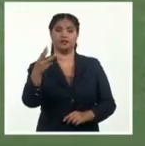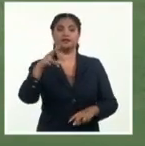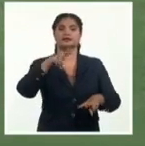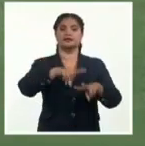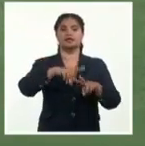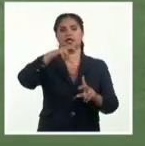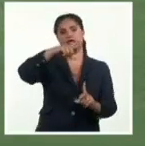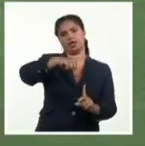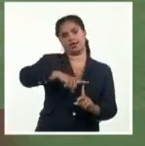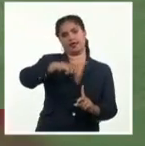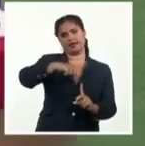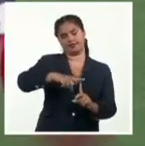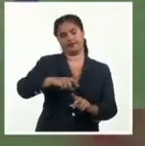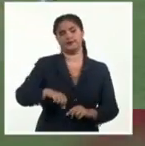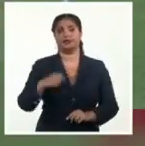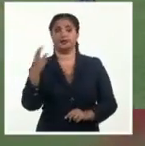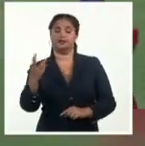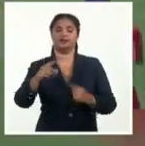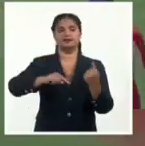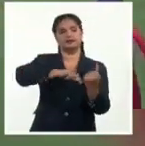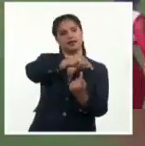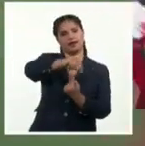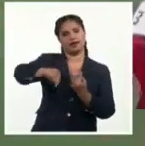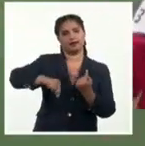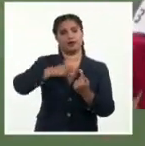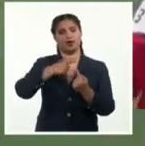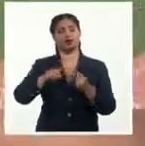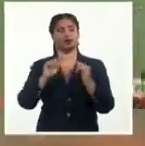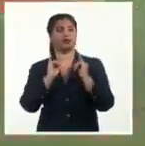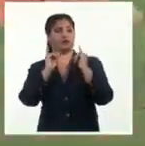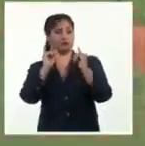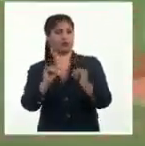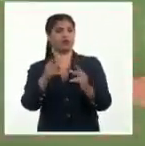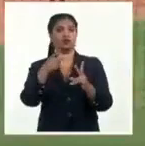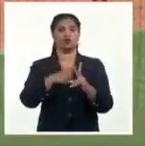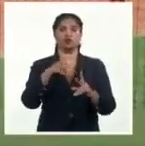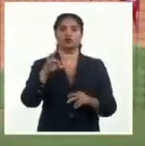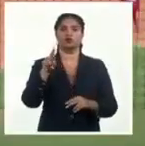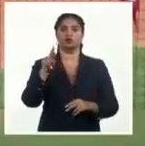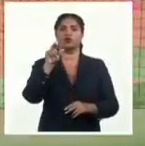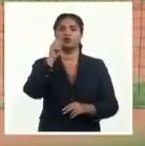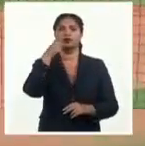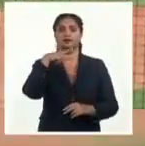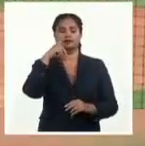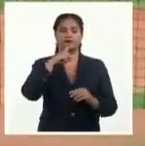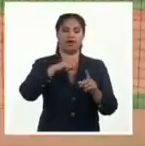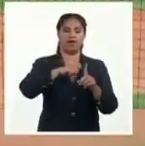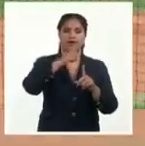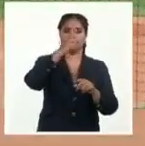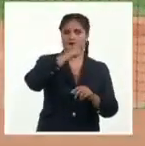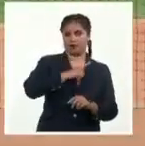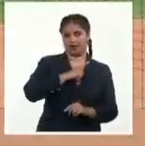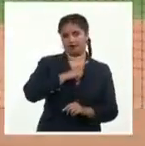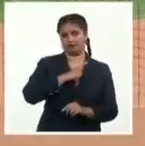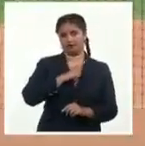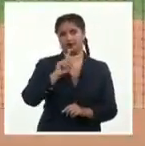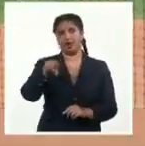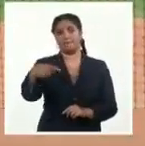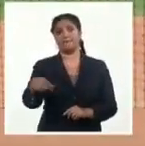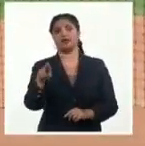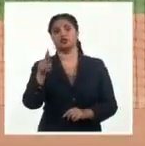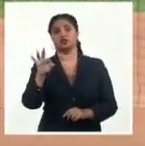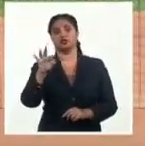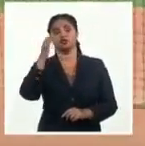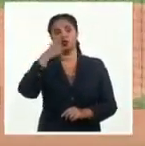triple y 3 carreras empujadas. También remolcaron 3, Jordanka Rodríguez y Roxana Cuello, según el sitio web oficial del evento. Con este